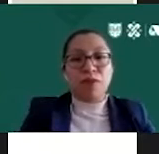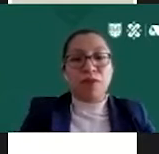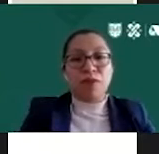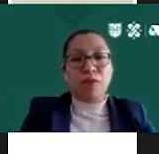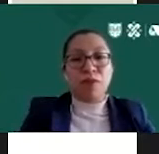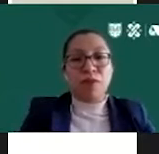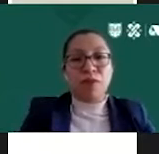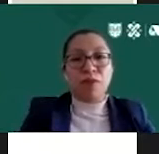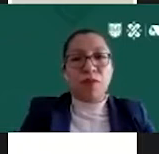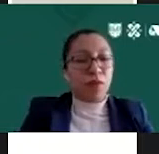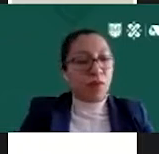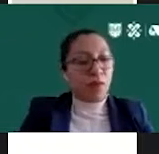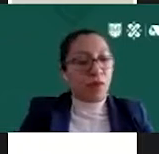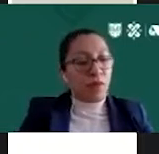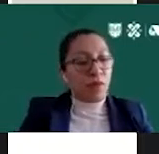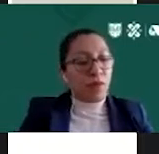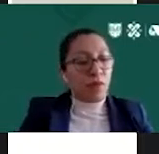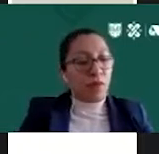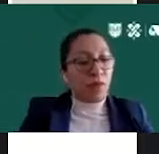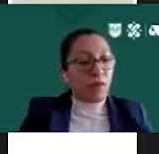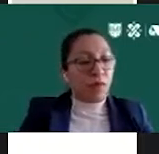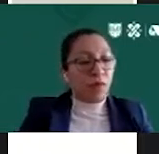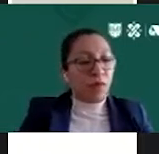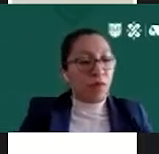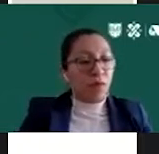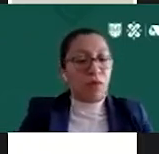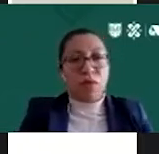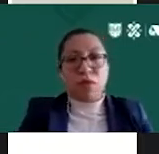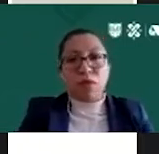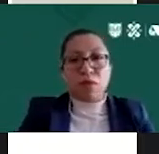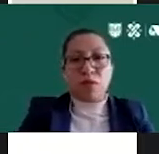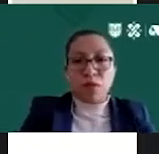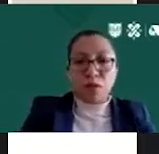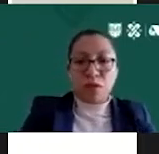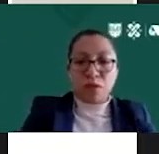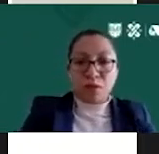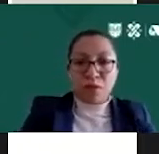De 1,324 cuentas quedaron solo 774.